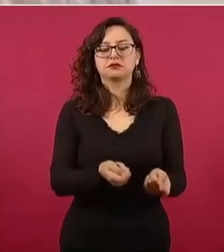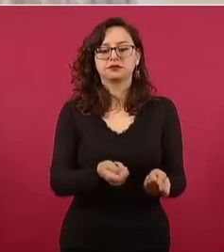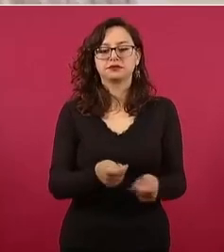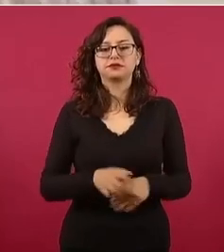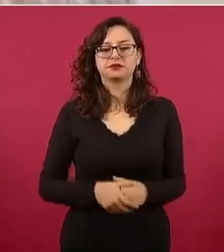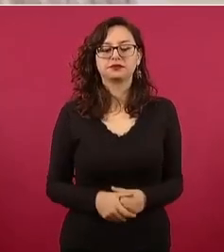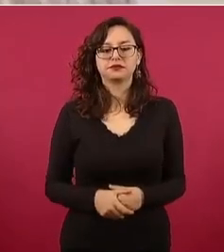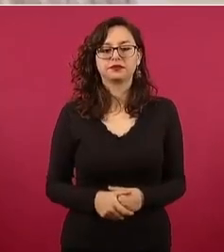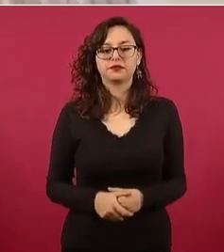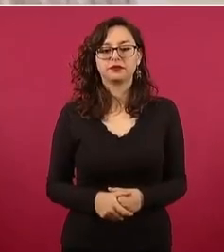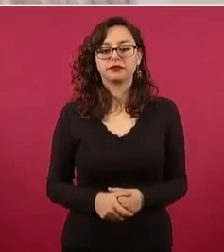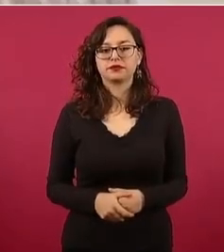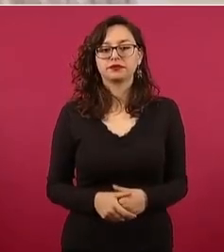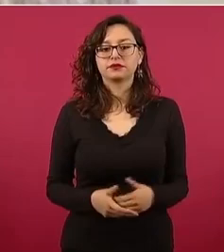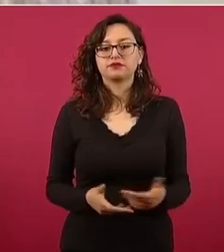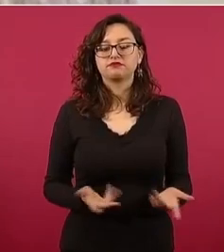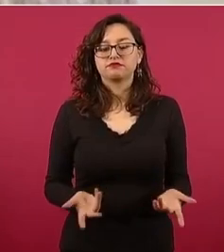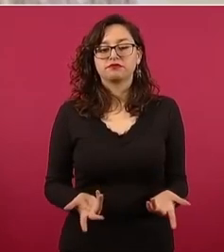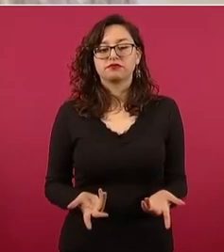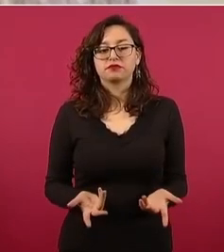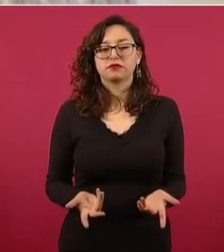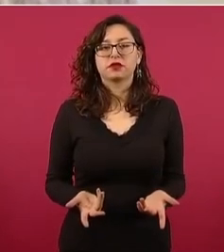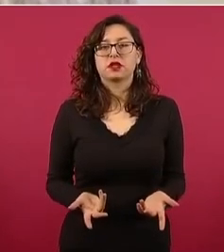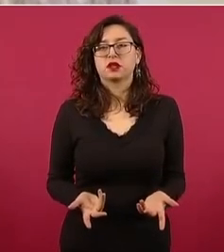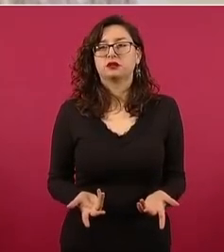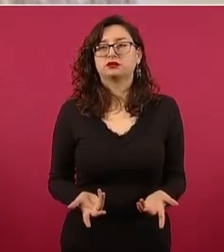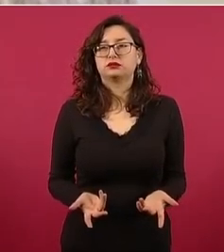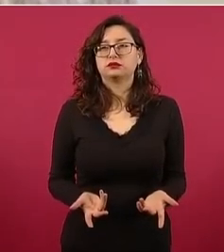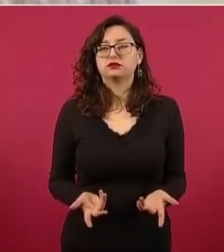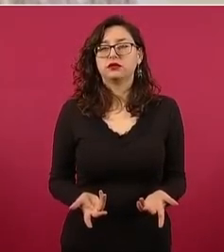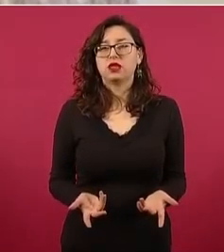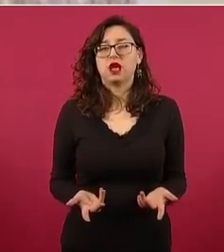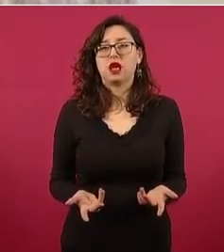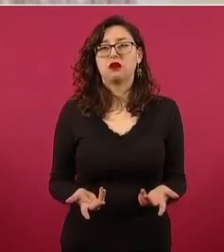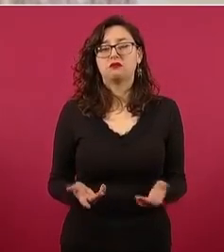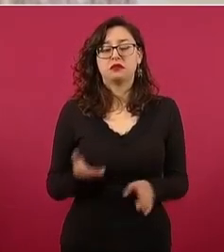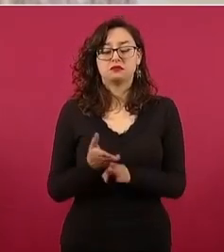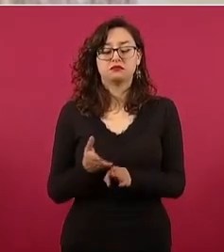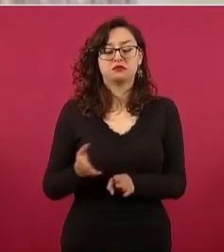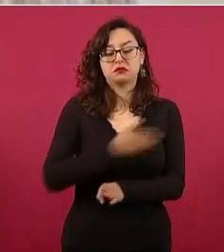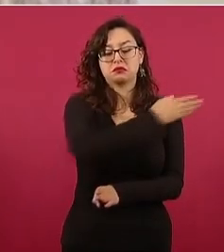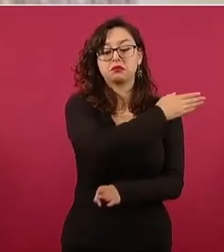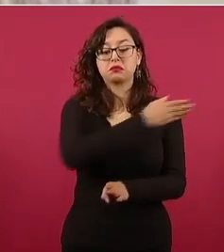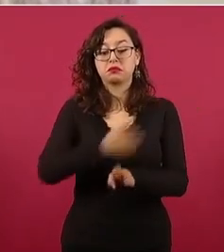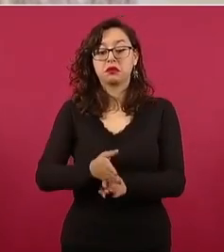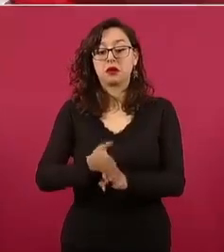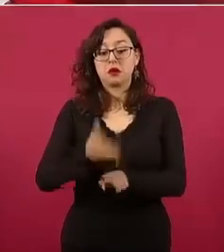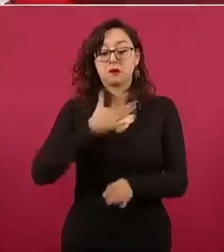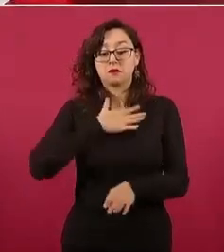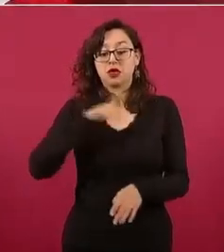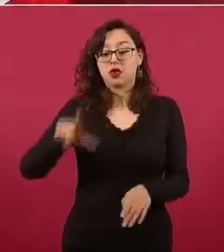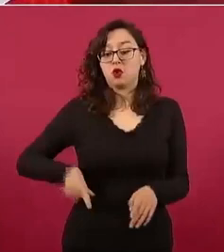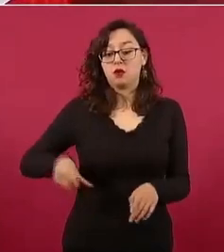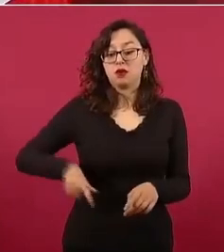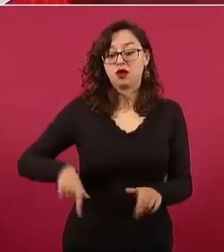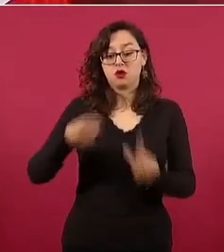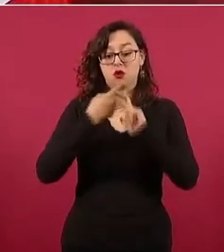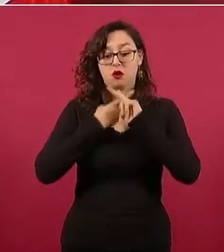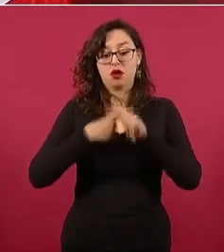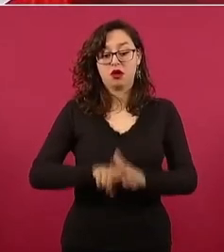Heredamos el gobierno con cerca de 90 mil trabajadores de la salud